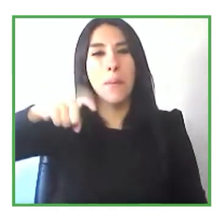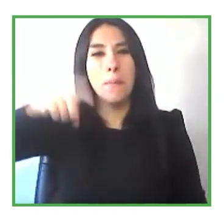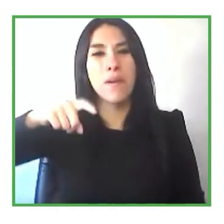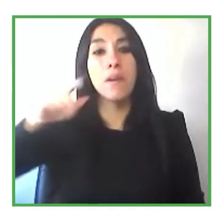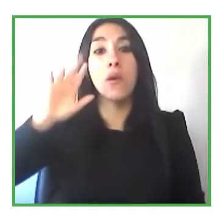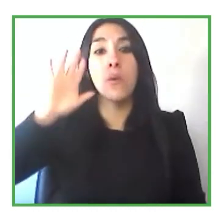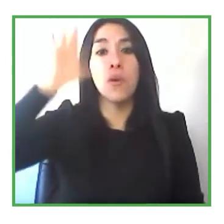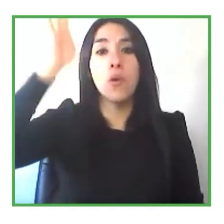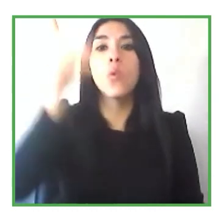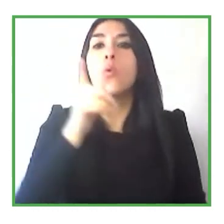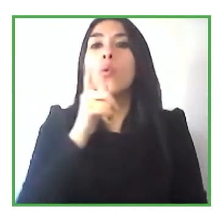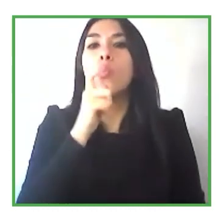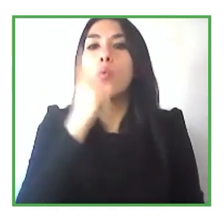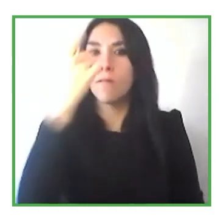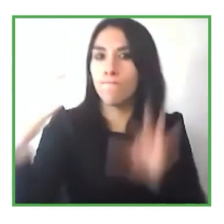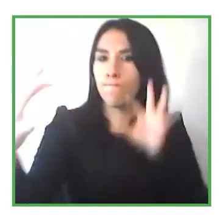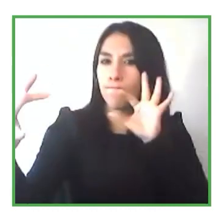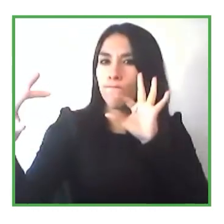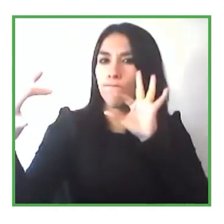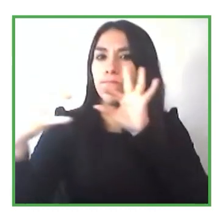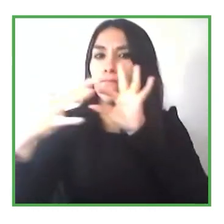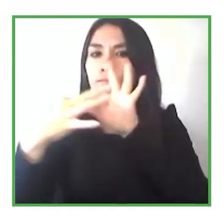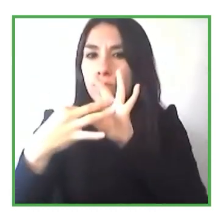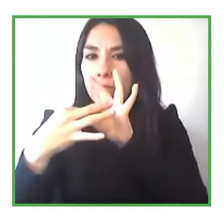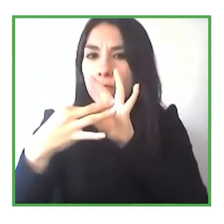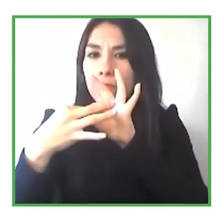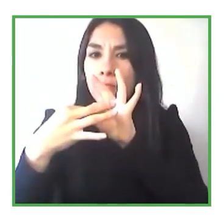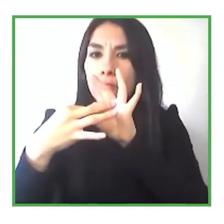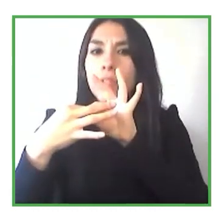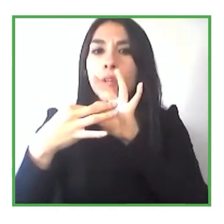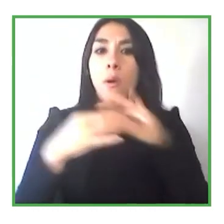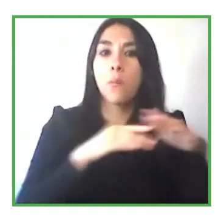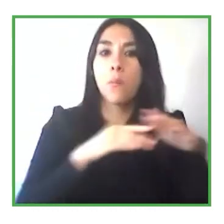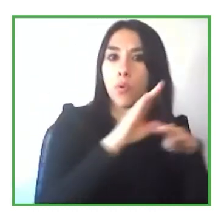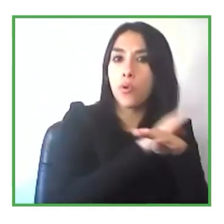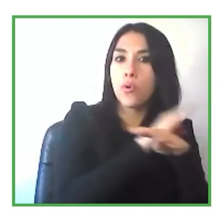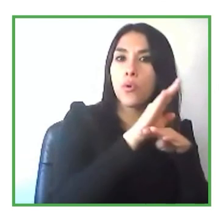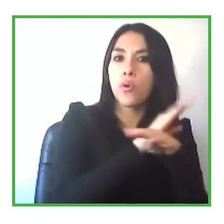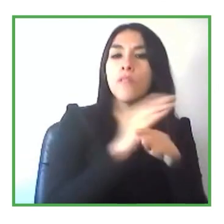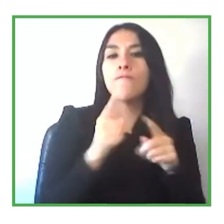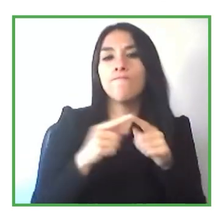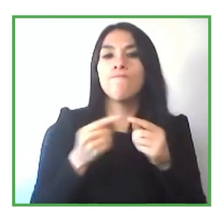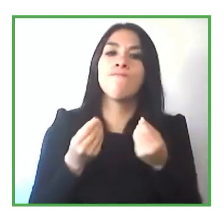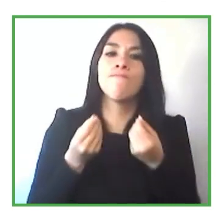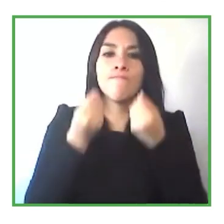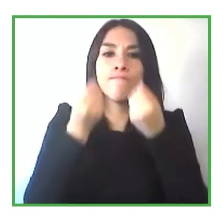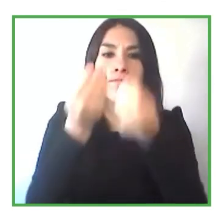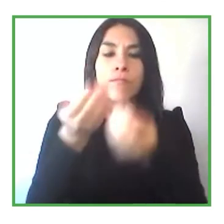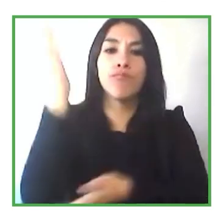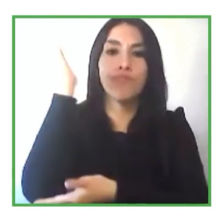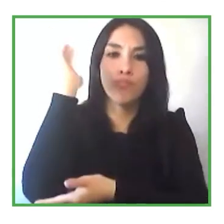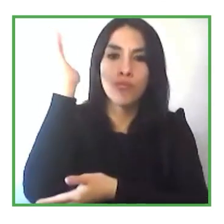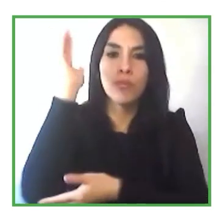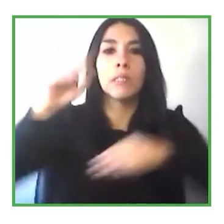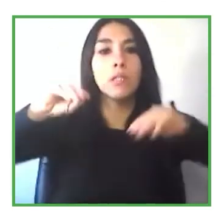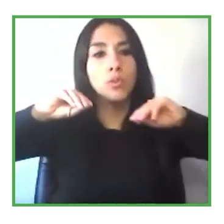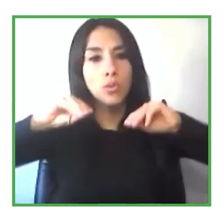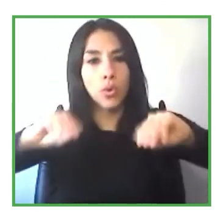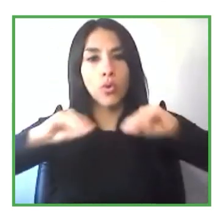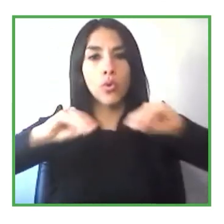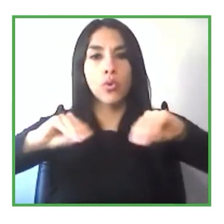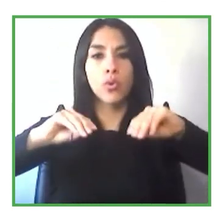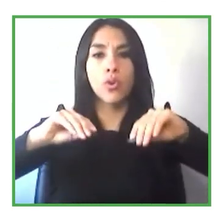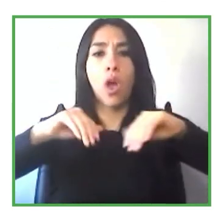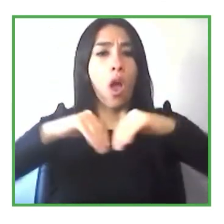proveedores de capacitación para asegurarse que las personas con discapacidades tengan una oportunidad